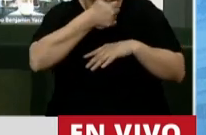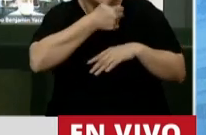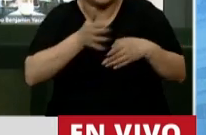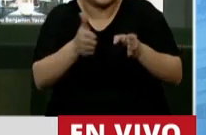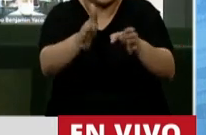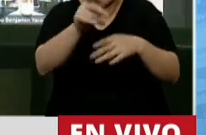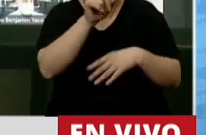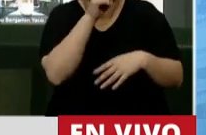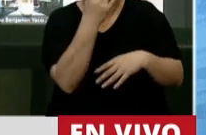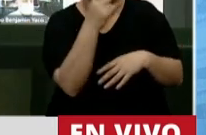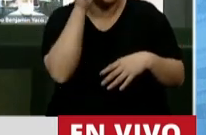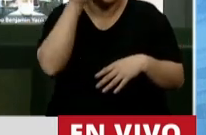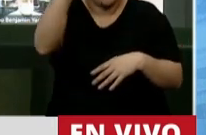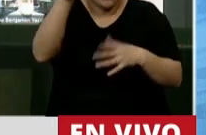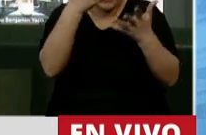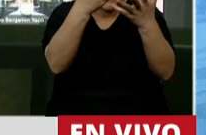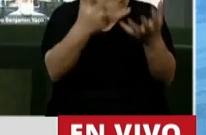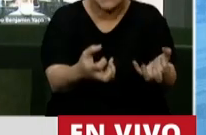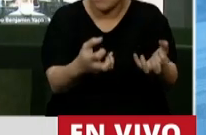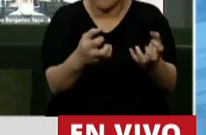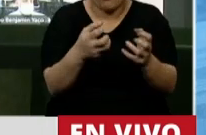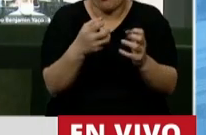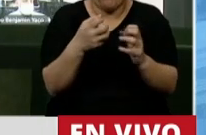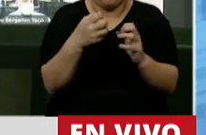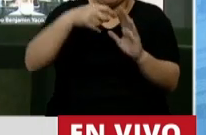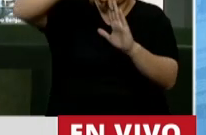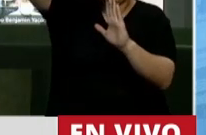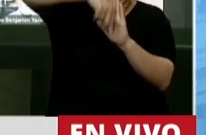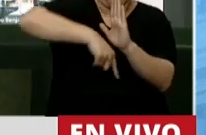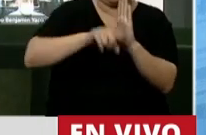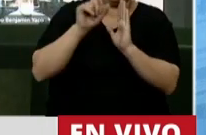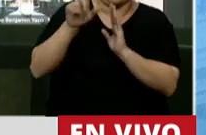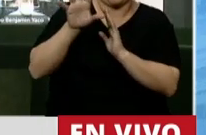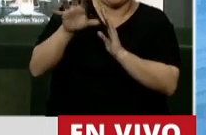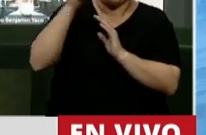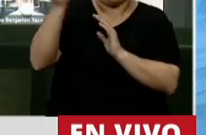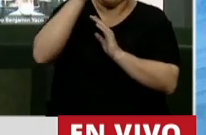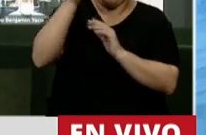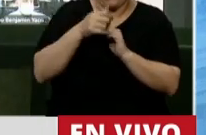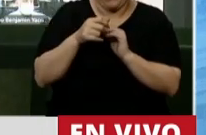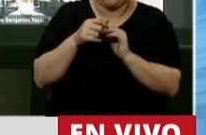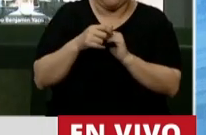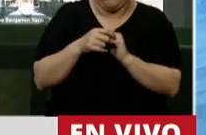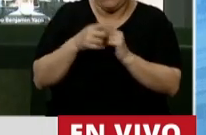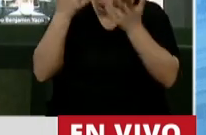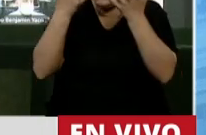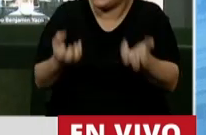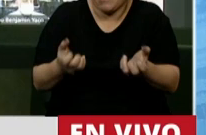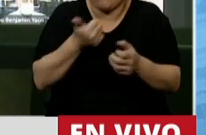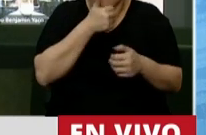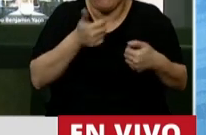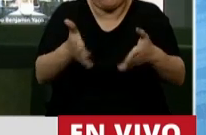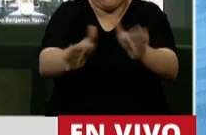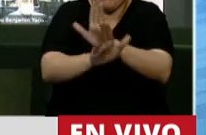que eso secó el oeste pampeano, Presidente. Hoy tenemos el oeste pampeano seco. Y